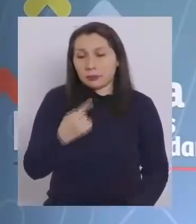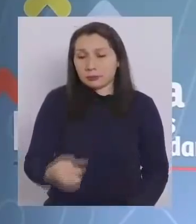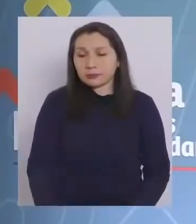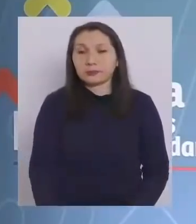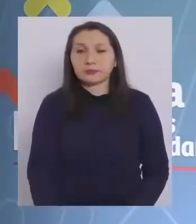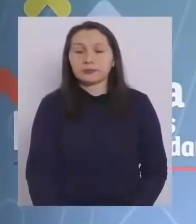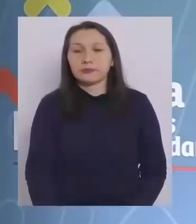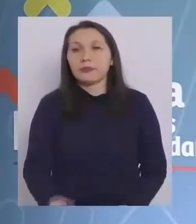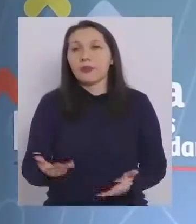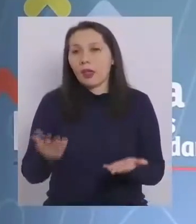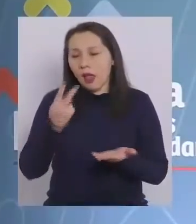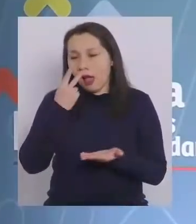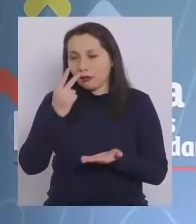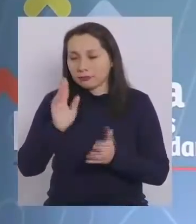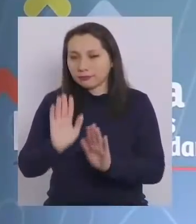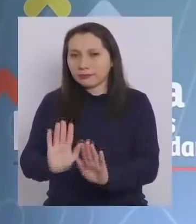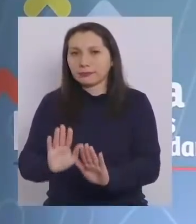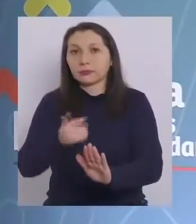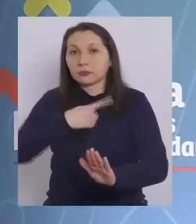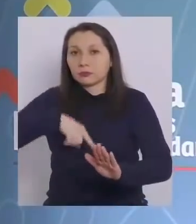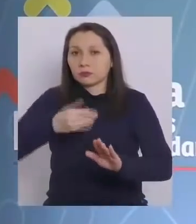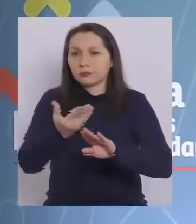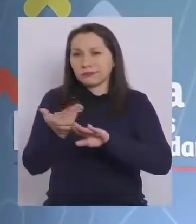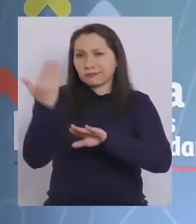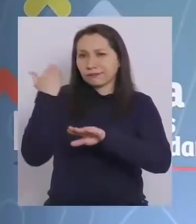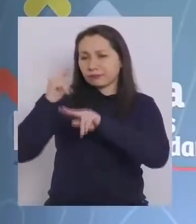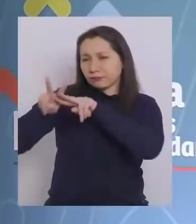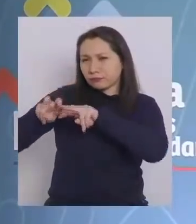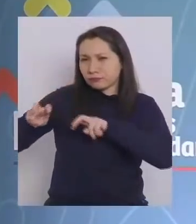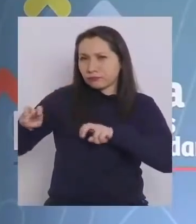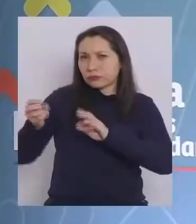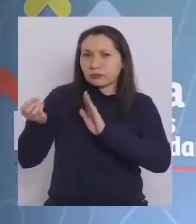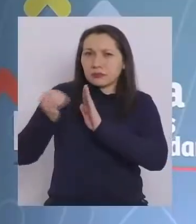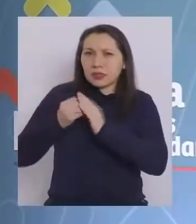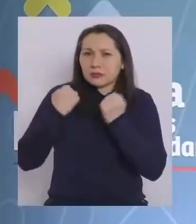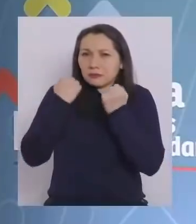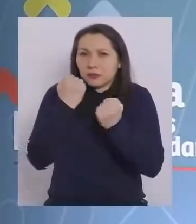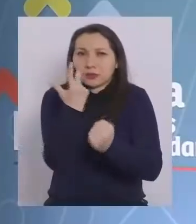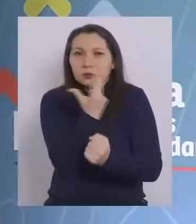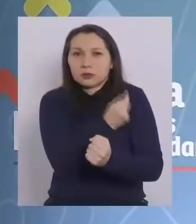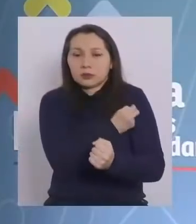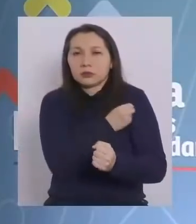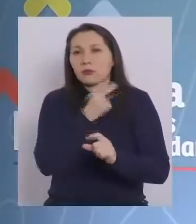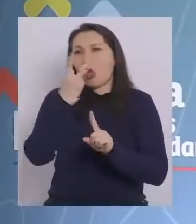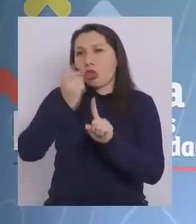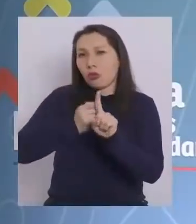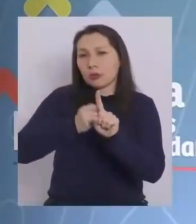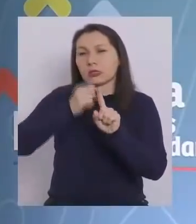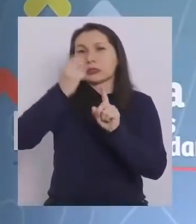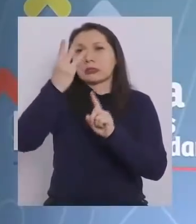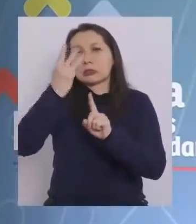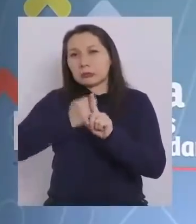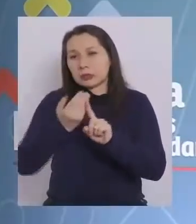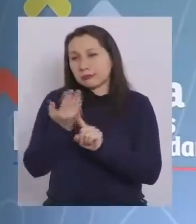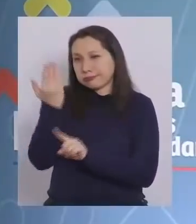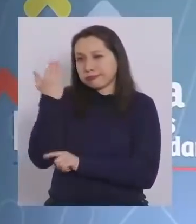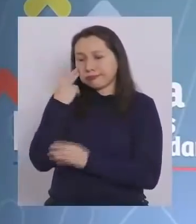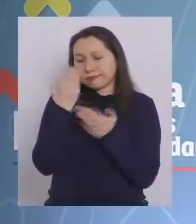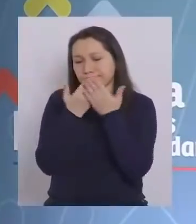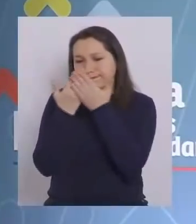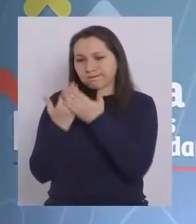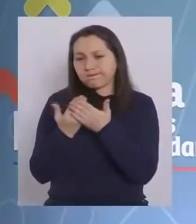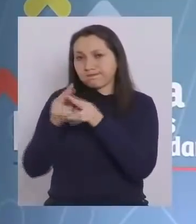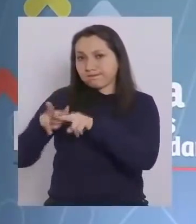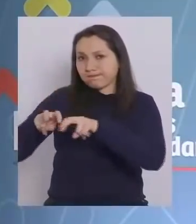A ver, nosotros veníamos analizando la vacunación de refuerzo en los últimos dos, tres meses y según los análisis que hemos